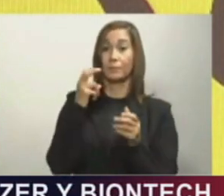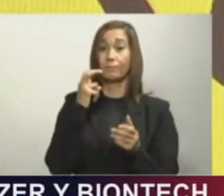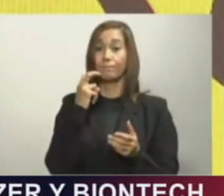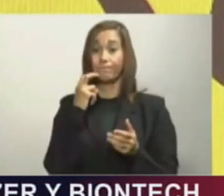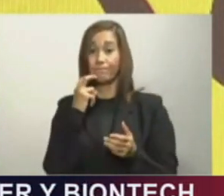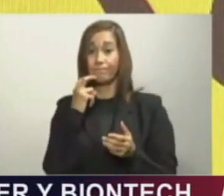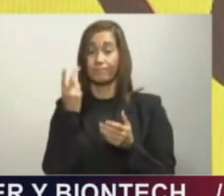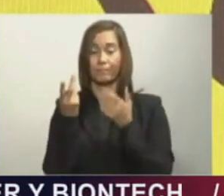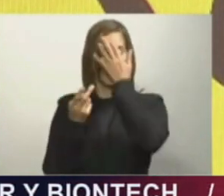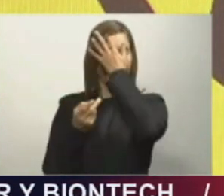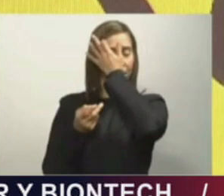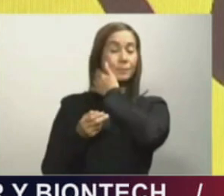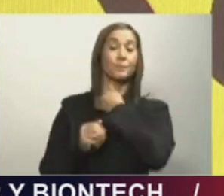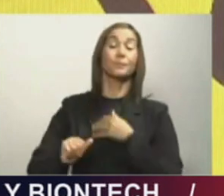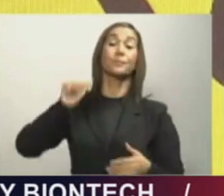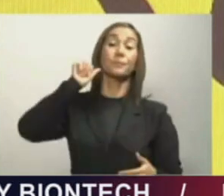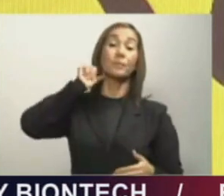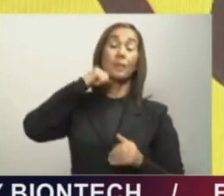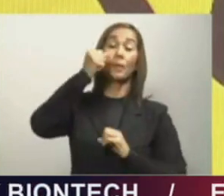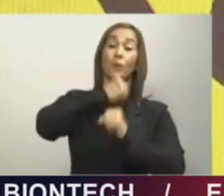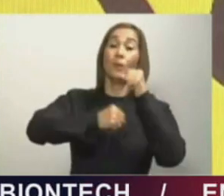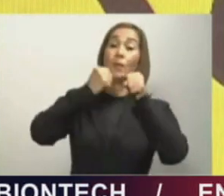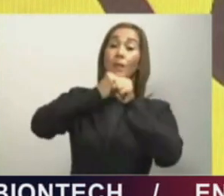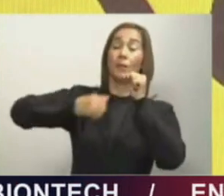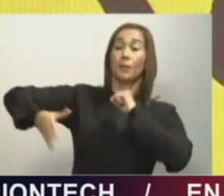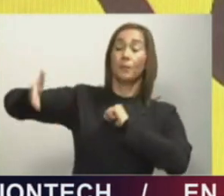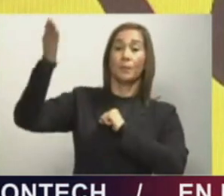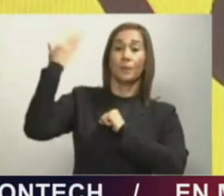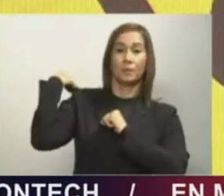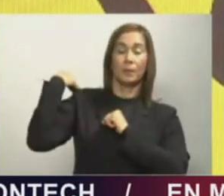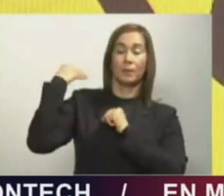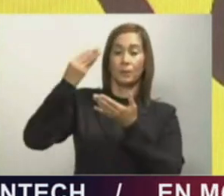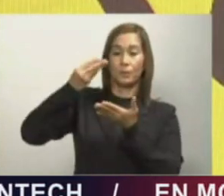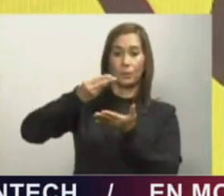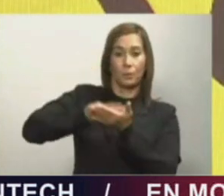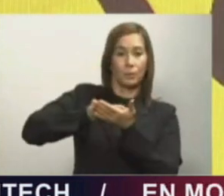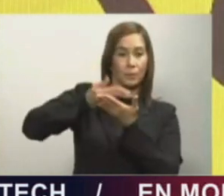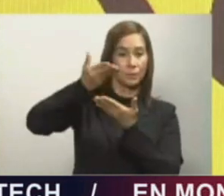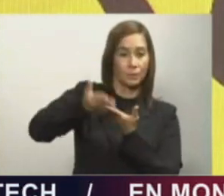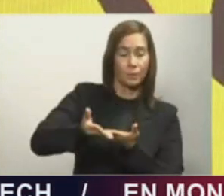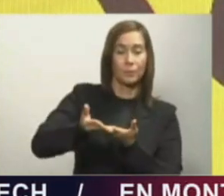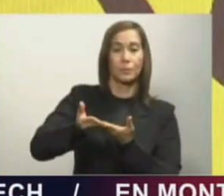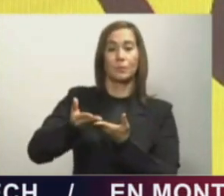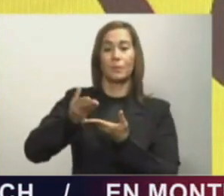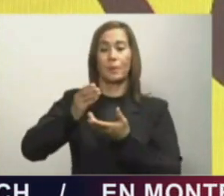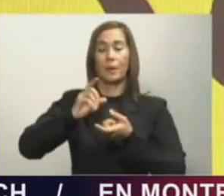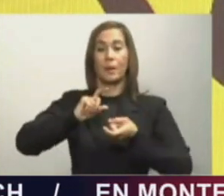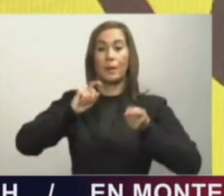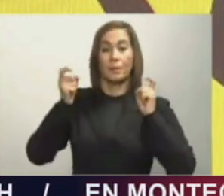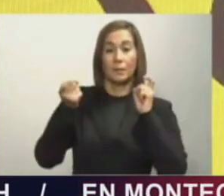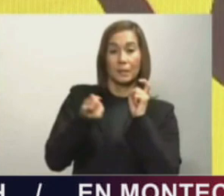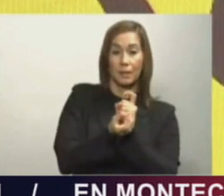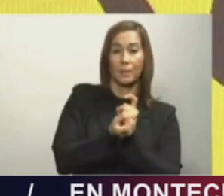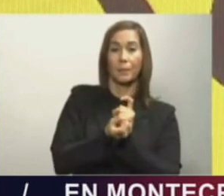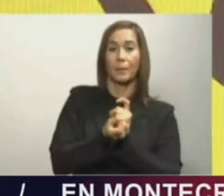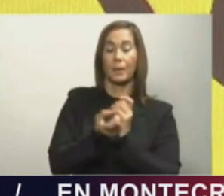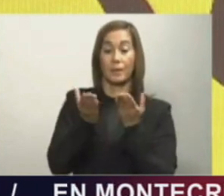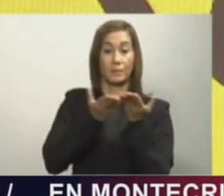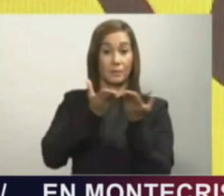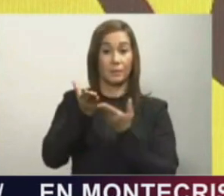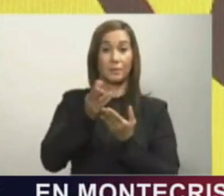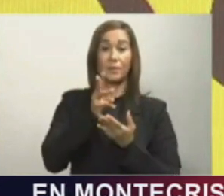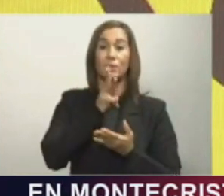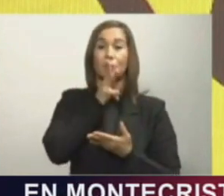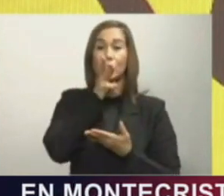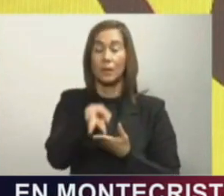agosto del año pasado, hemos dedicado recursos extraordinarios para mejorar el acceso a los servicios de agua potable y la calidad de